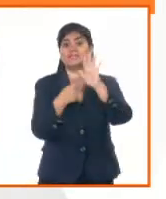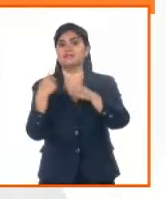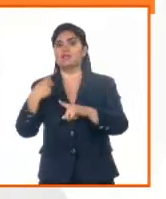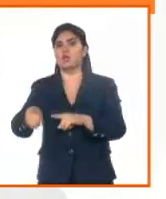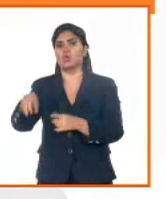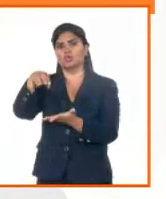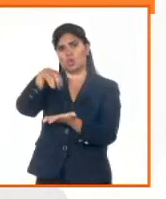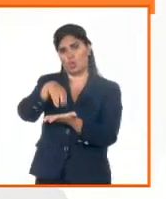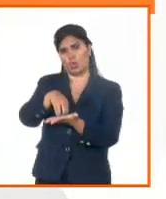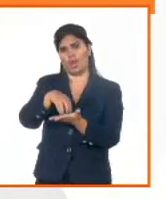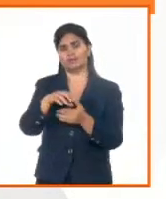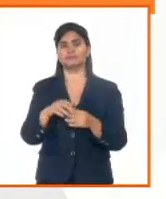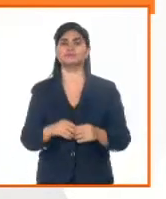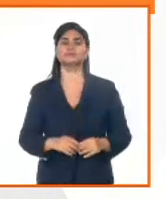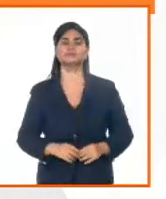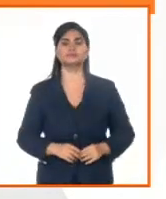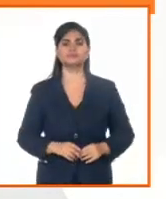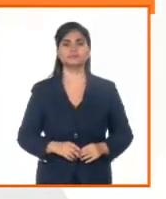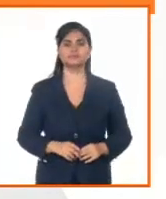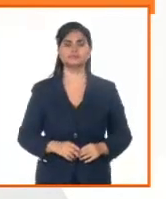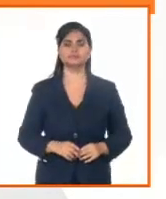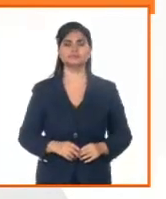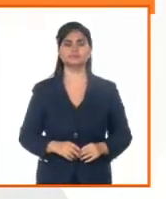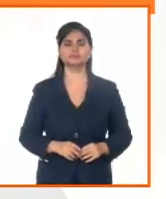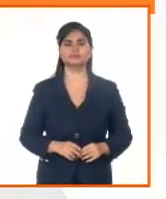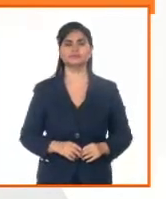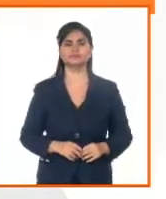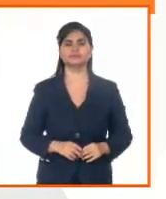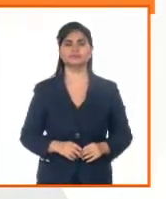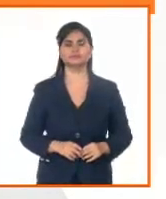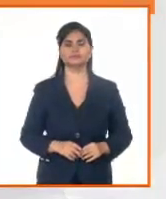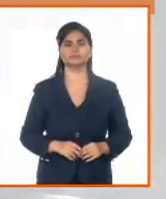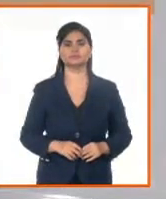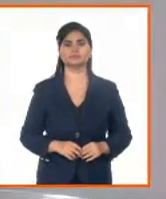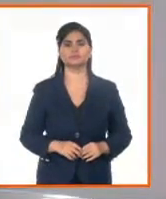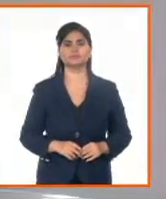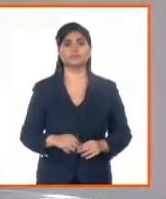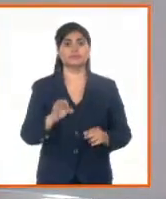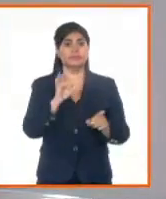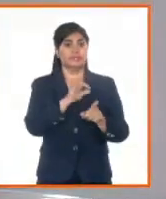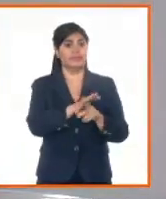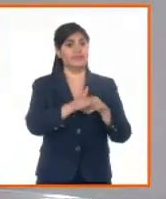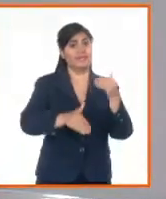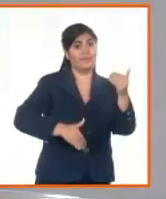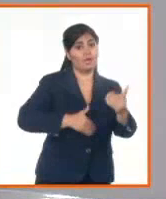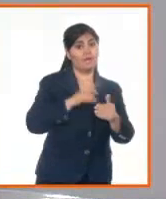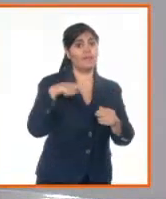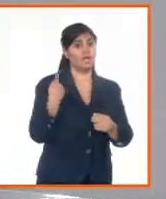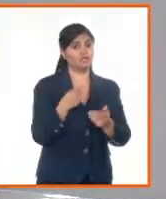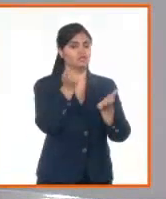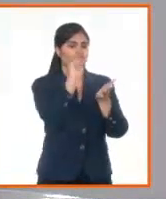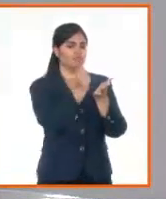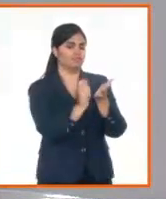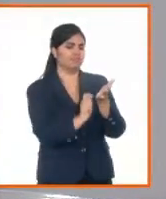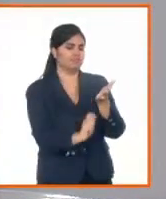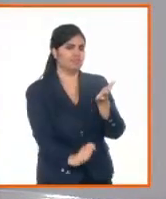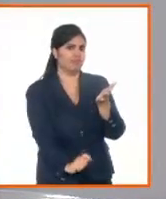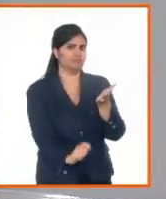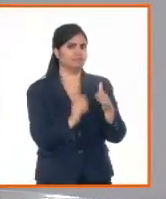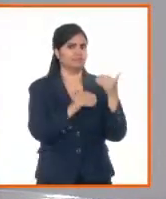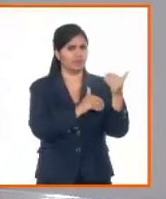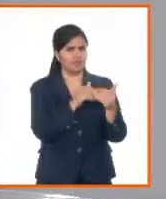notariales. Entonces, bueno, te decía que a partir de ese problema que hemos identificado como Ministerio